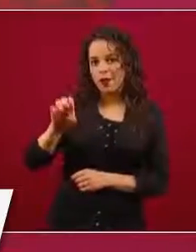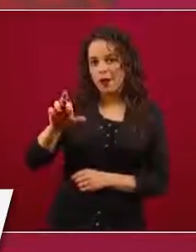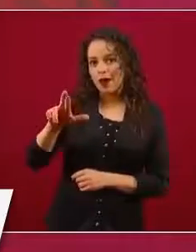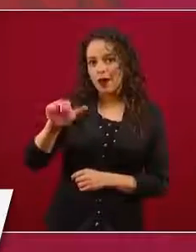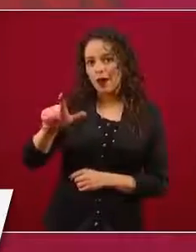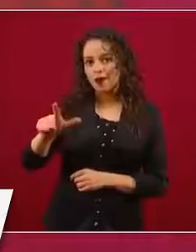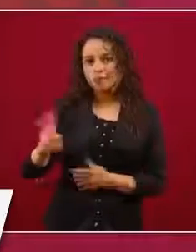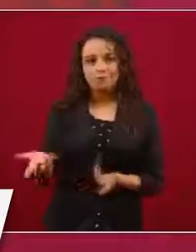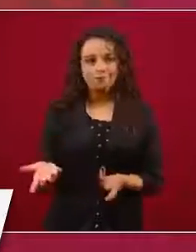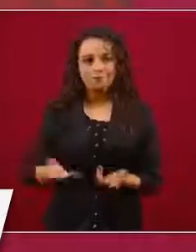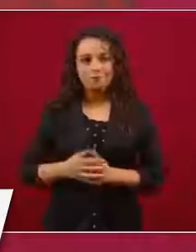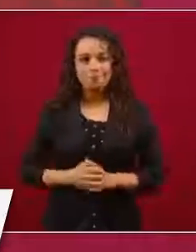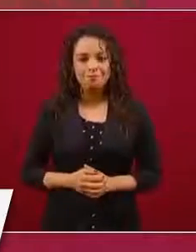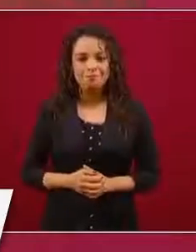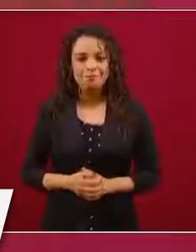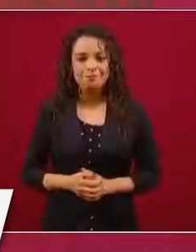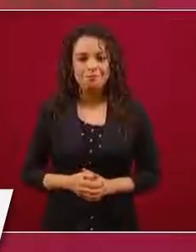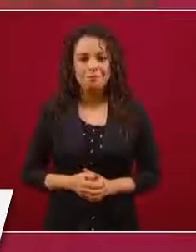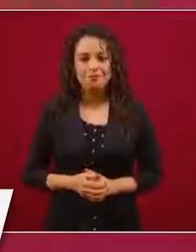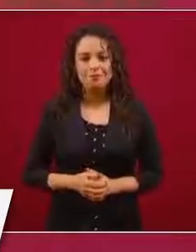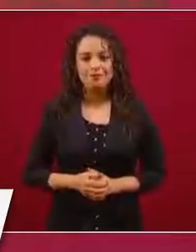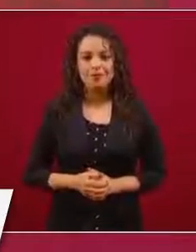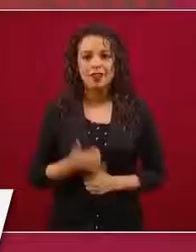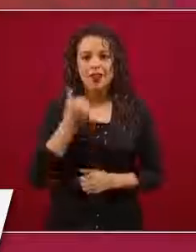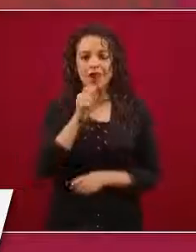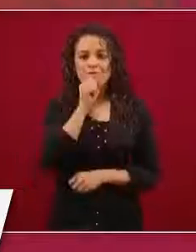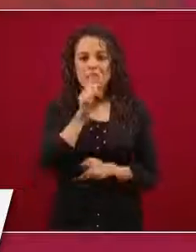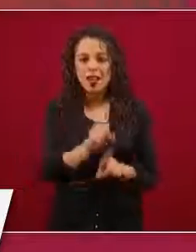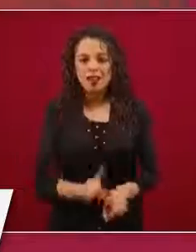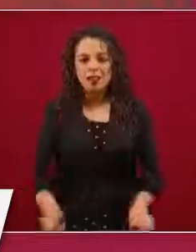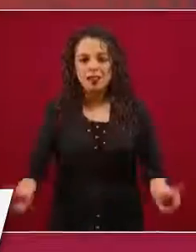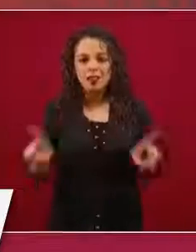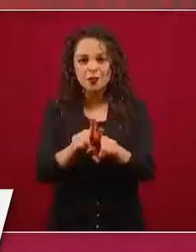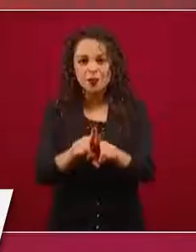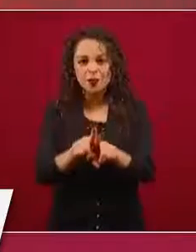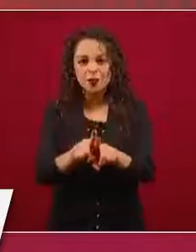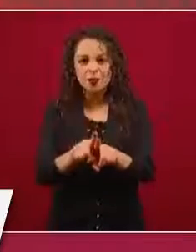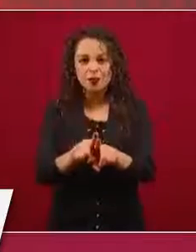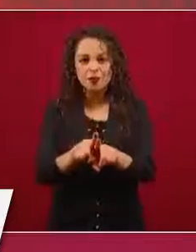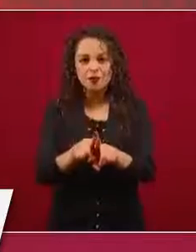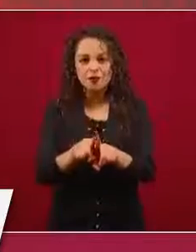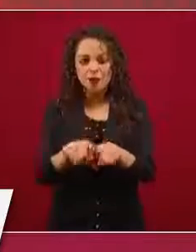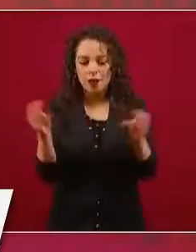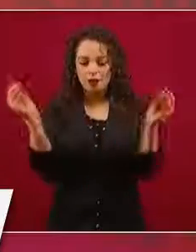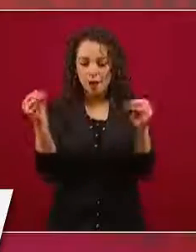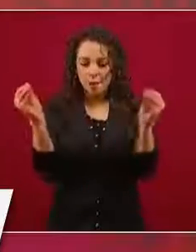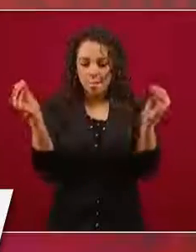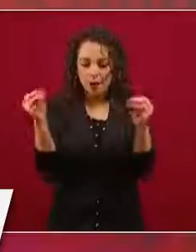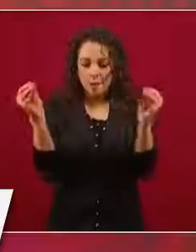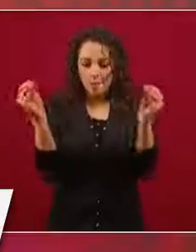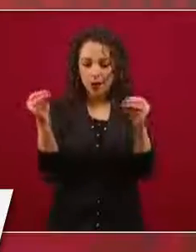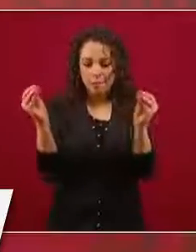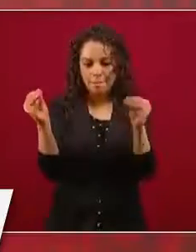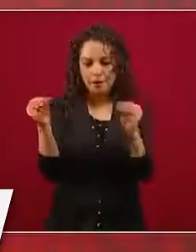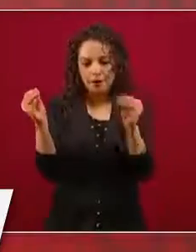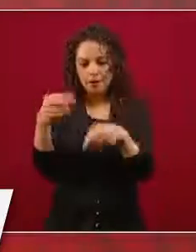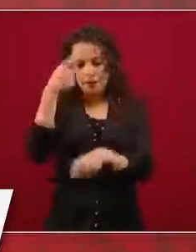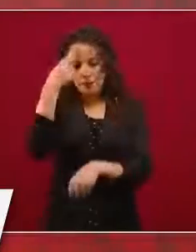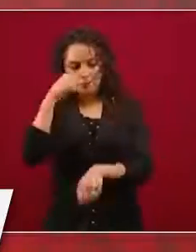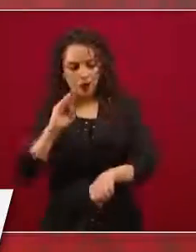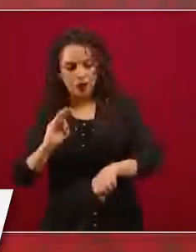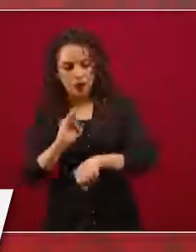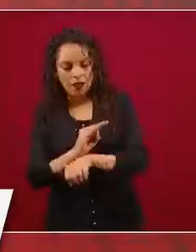y que al mismo tiempo litigaban en favor de las grandes corporaciones